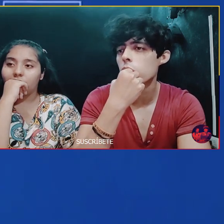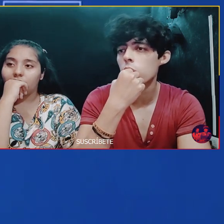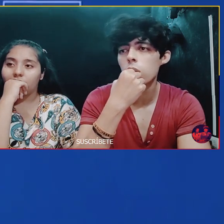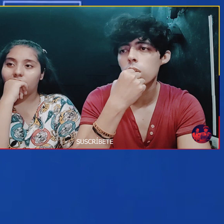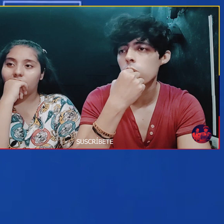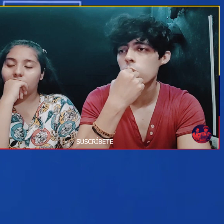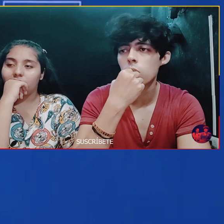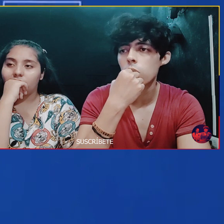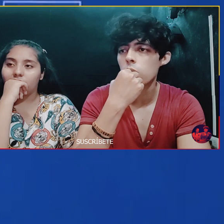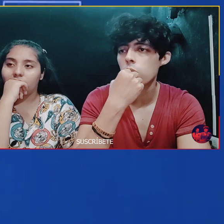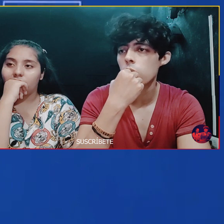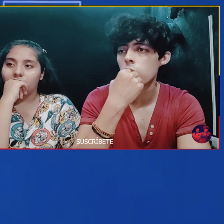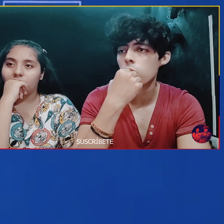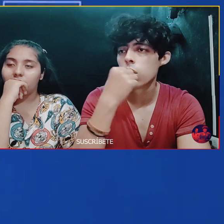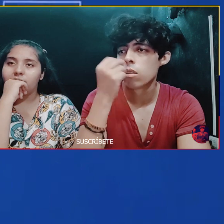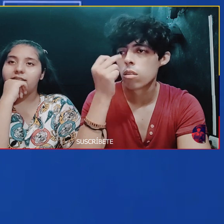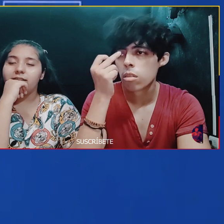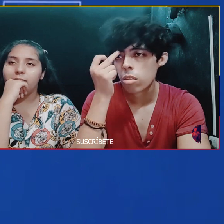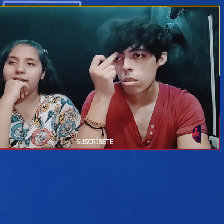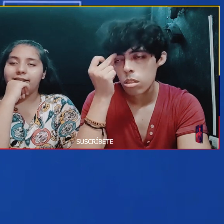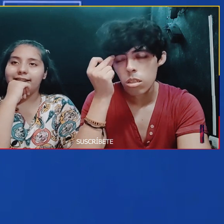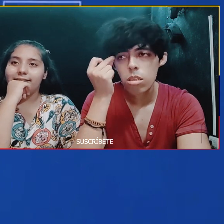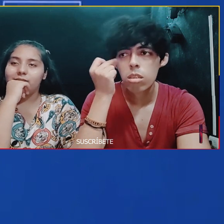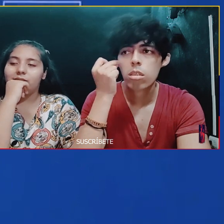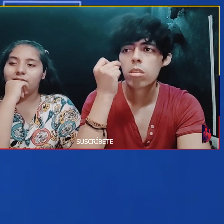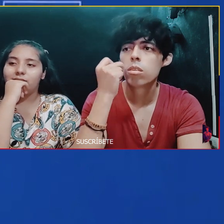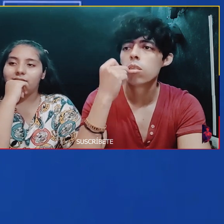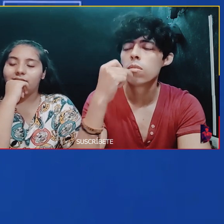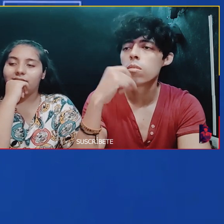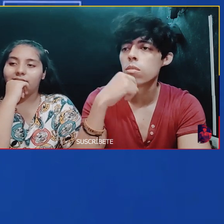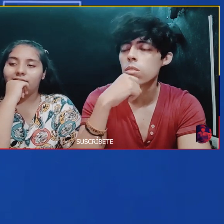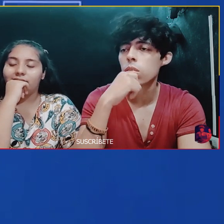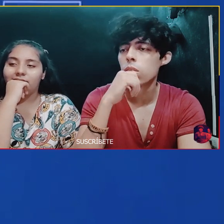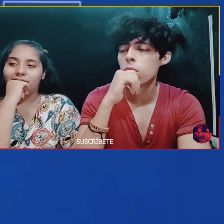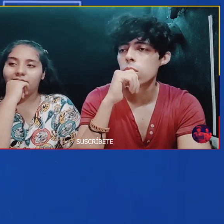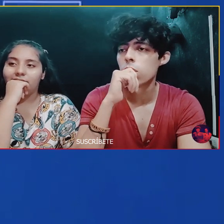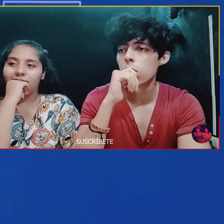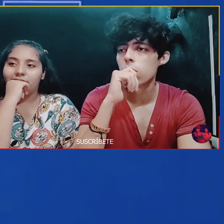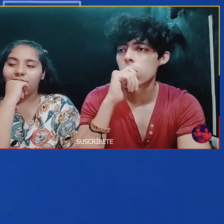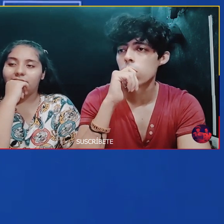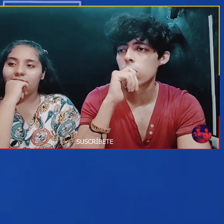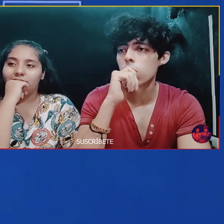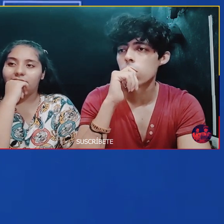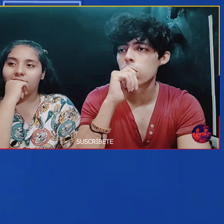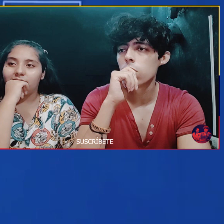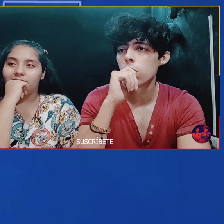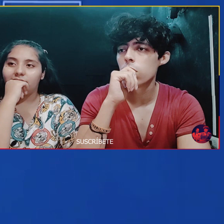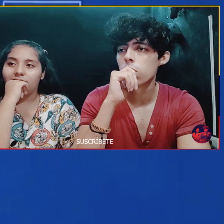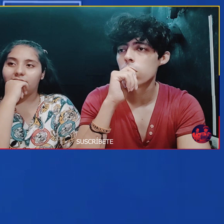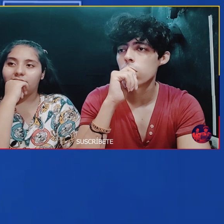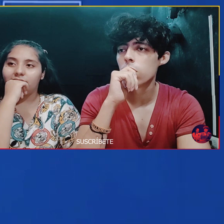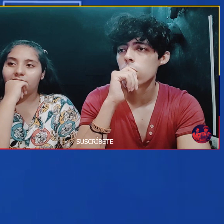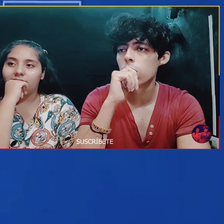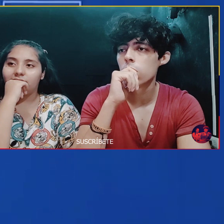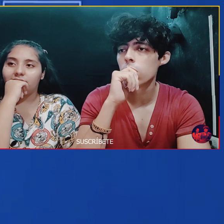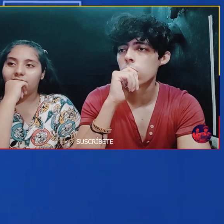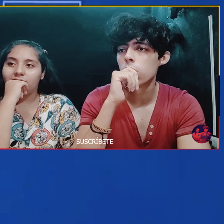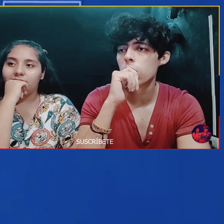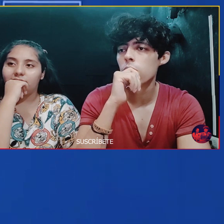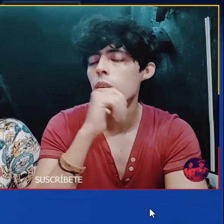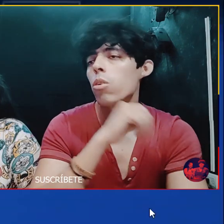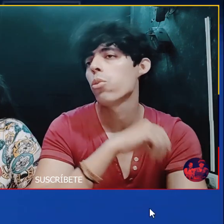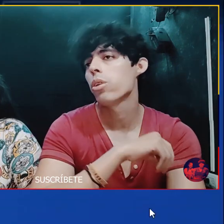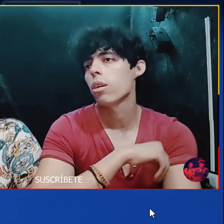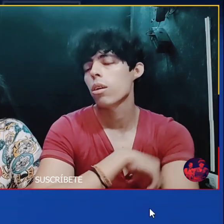inexplicable Frente a esta trágica Situación La retórica Presidencial Contra los periodistas Y los medios De